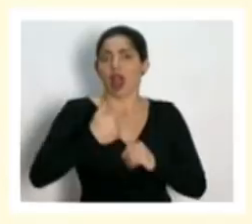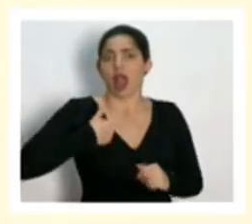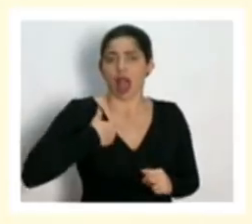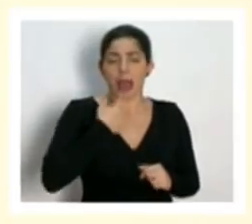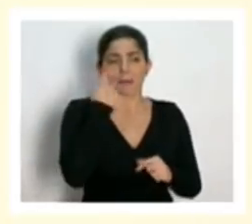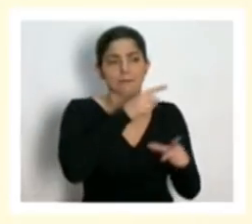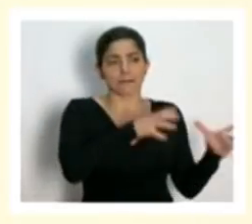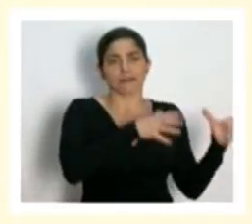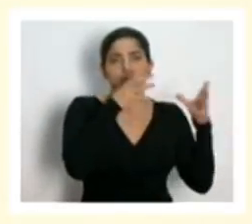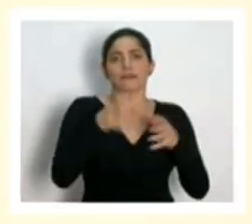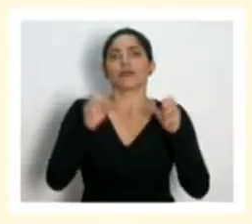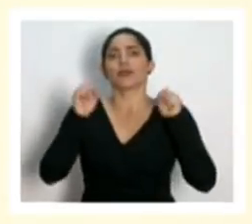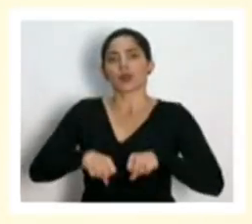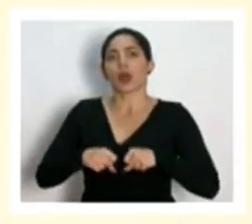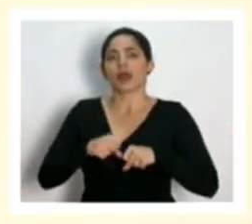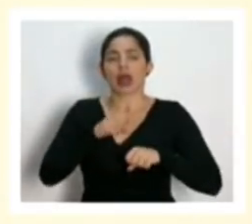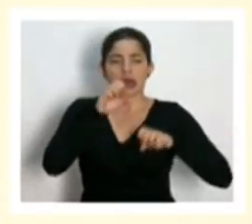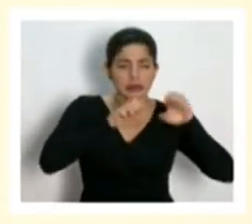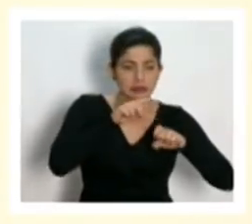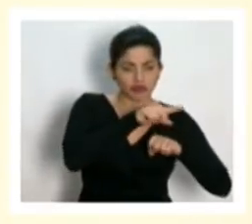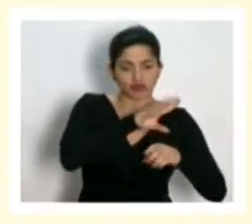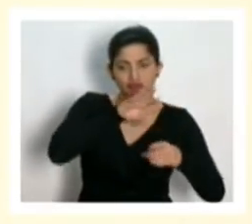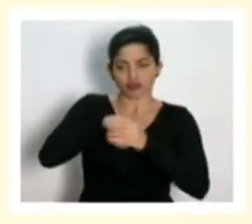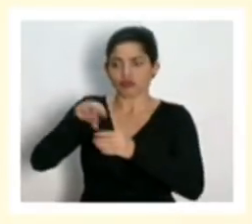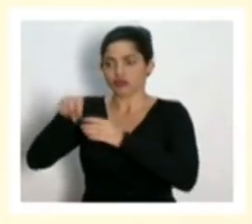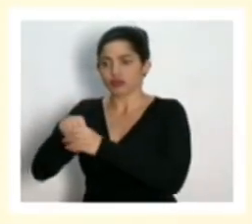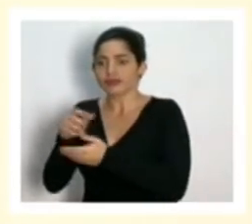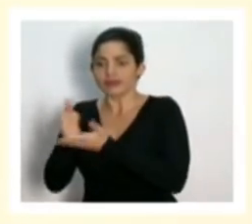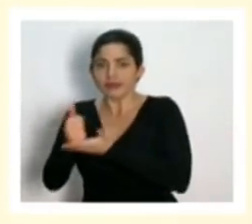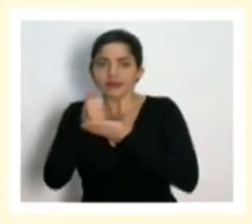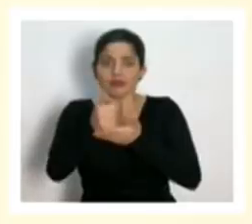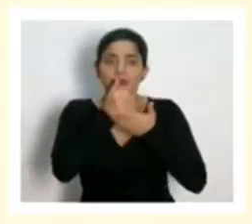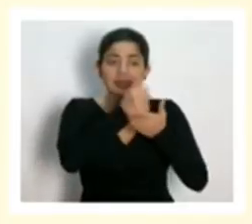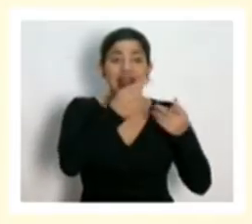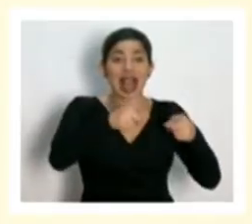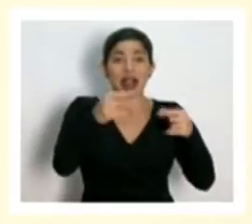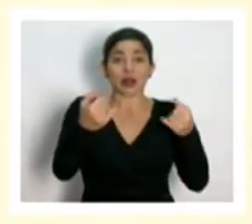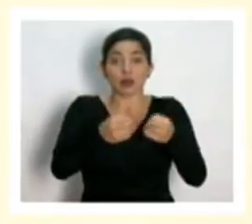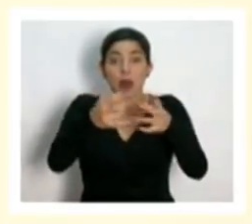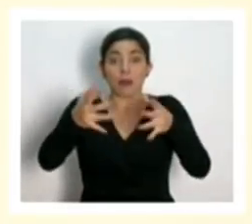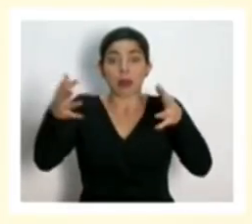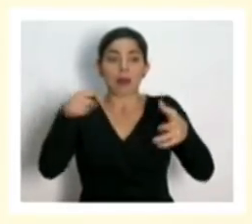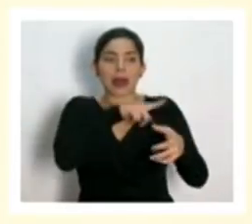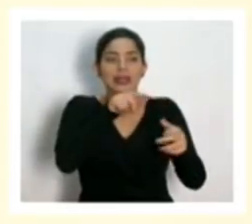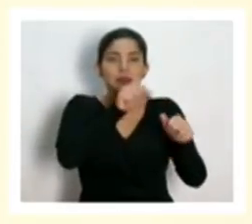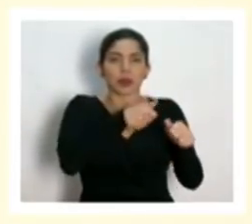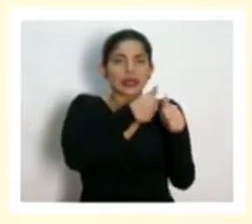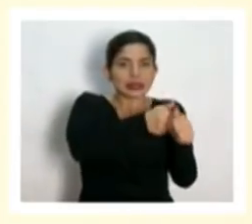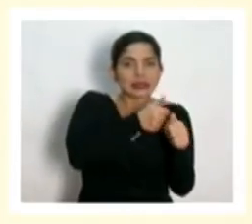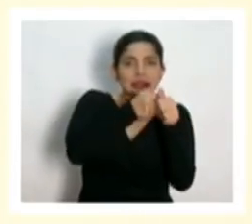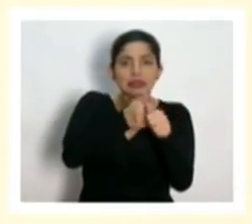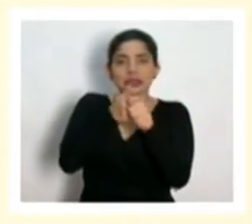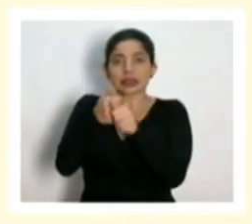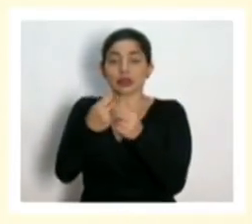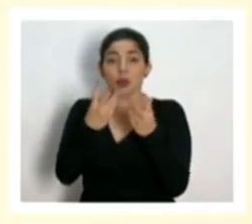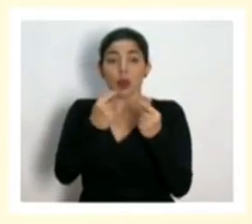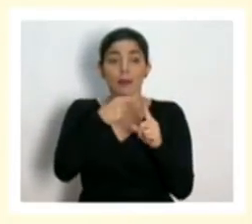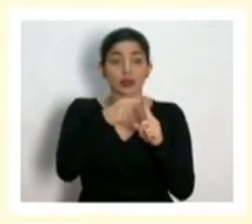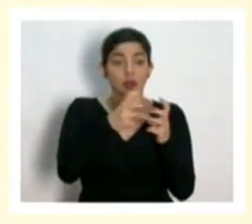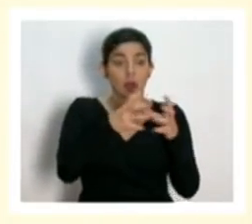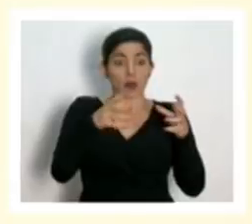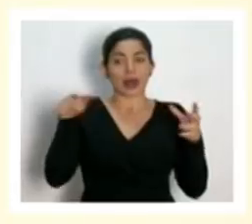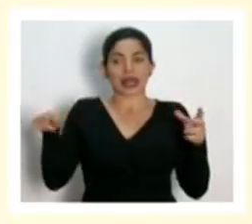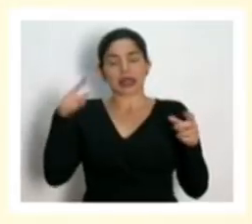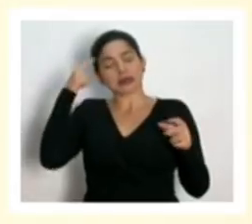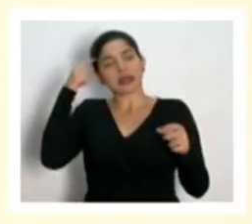que le den un seguimiento calificado a los casos a como van aumentando el número de positivos. Y entonces estamos